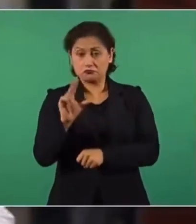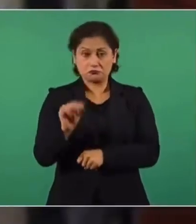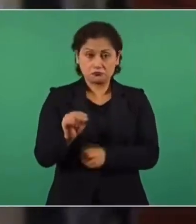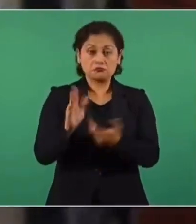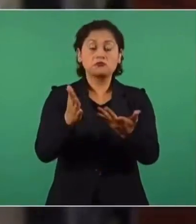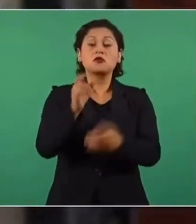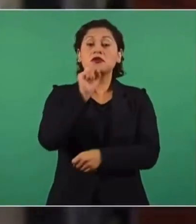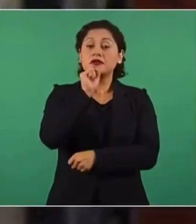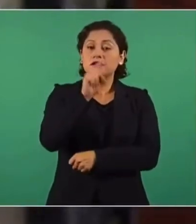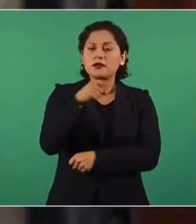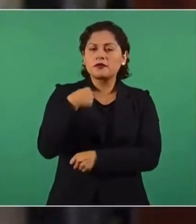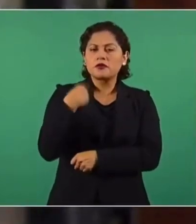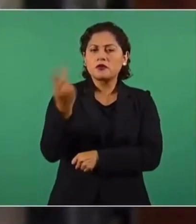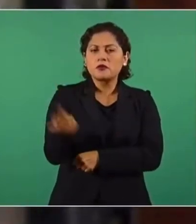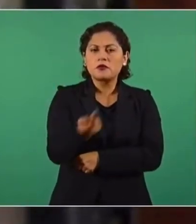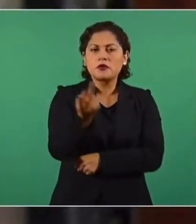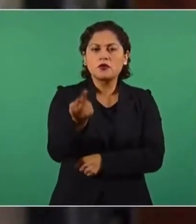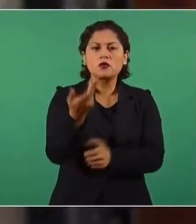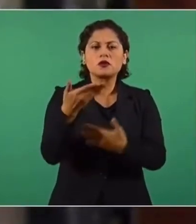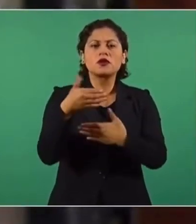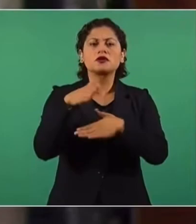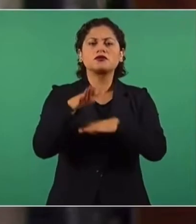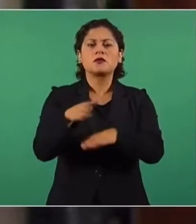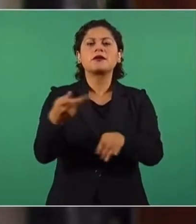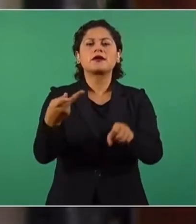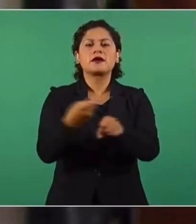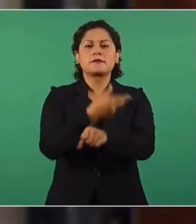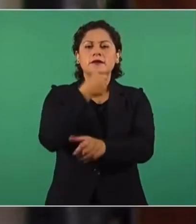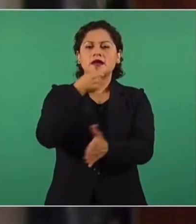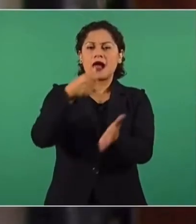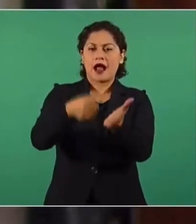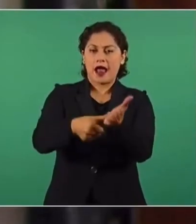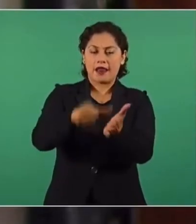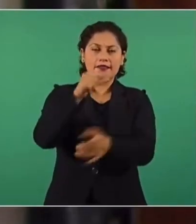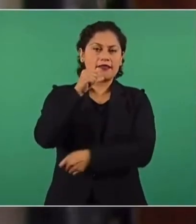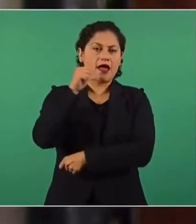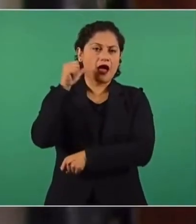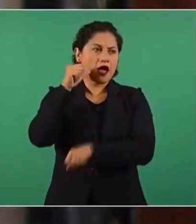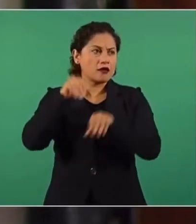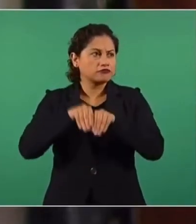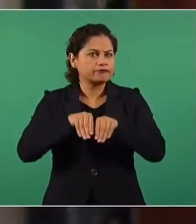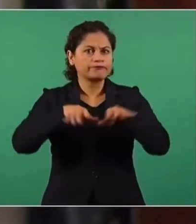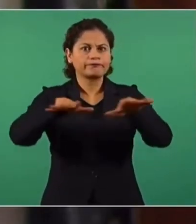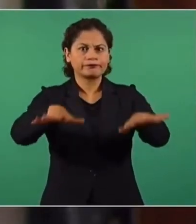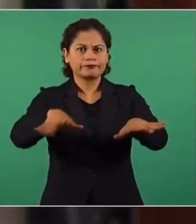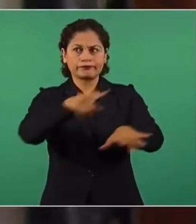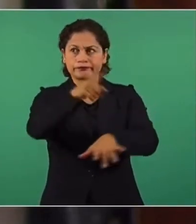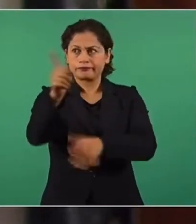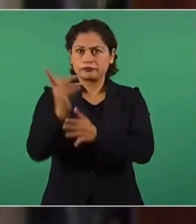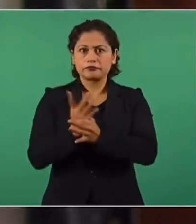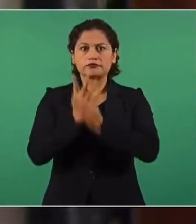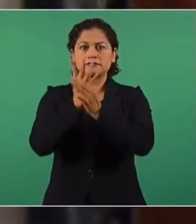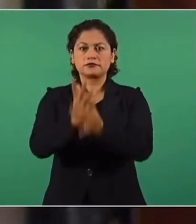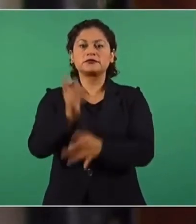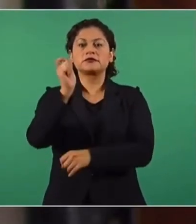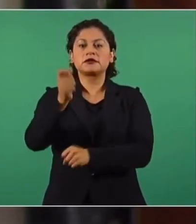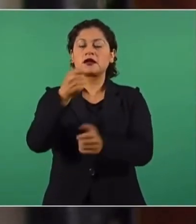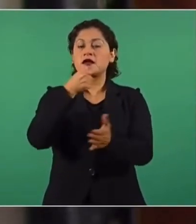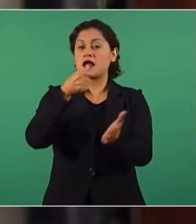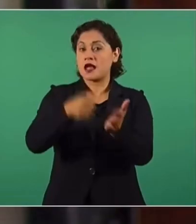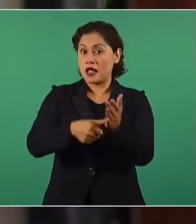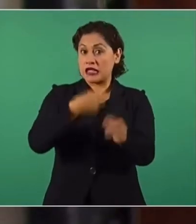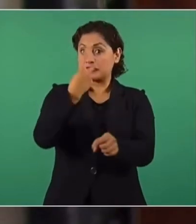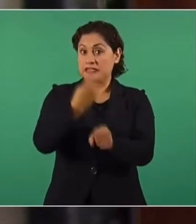aclarar esta situación de la carta que ayer se decía, que la segunda que se presentó por parte inclusive de la